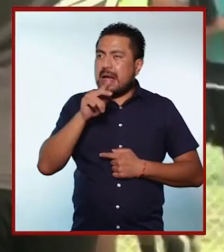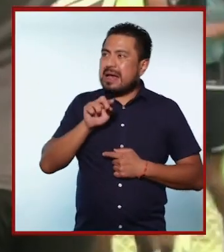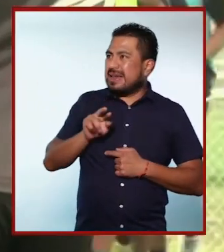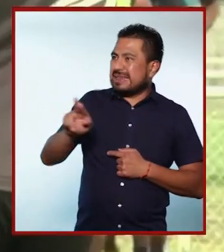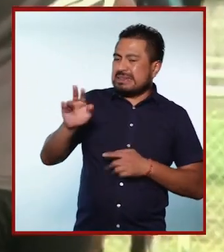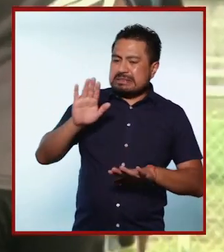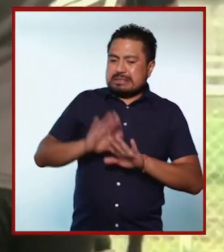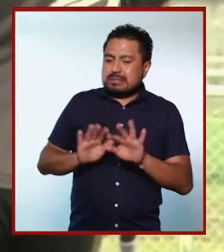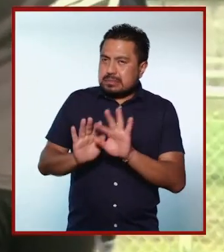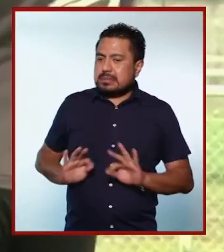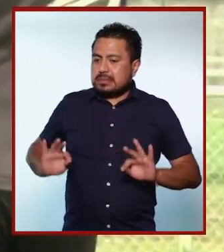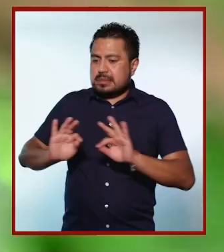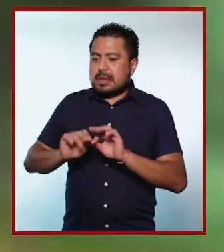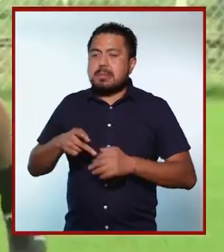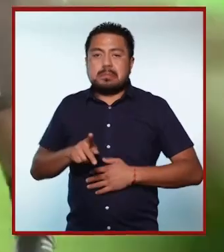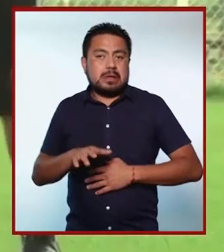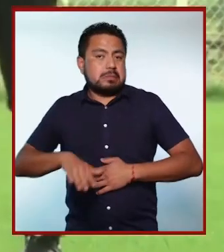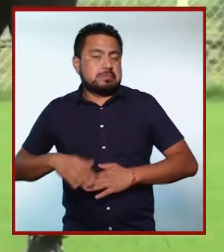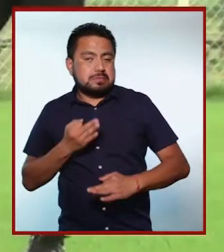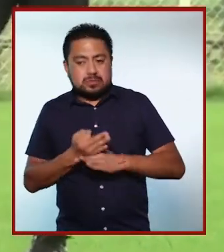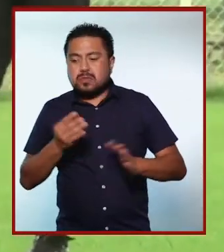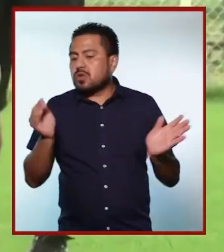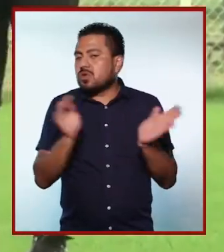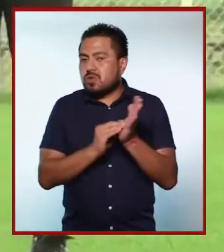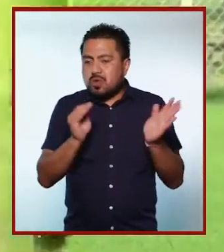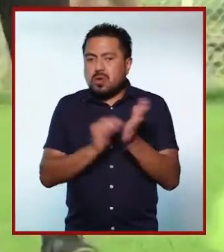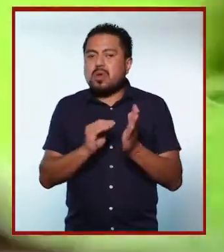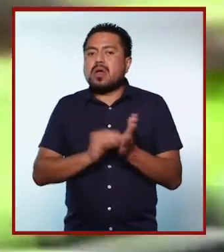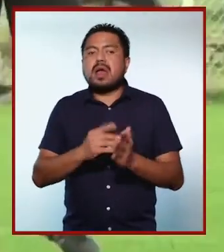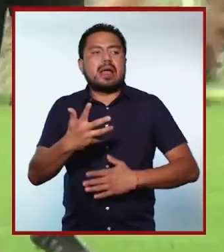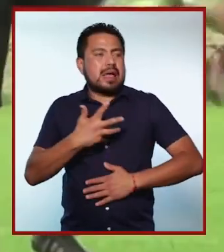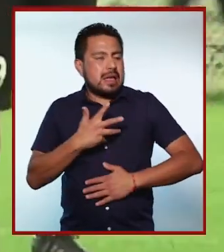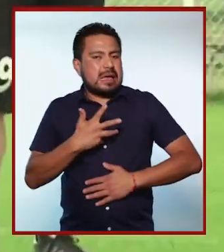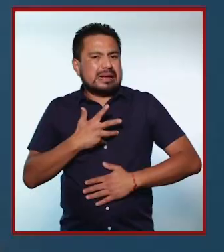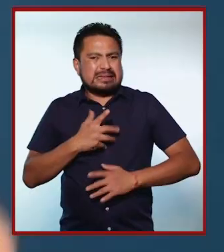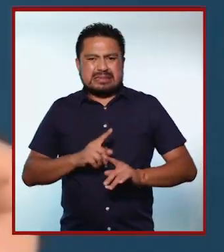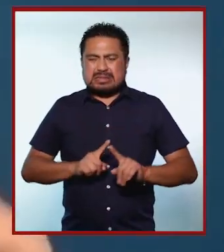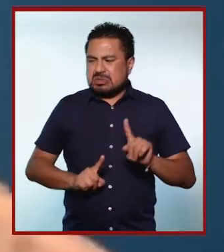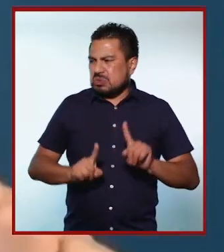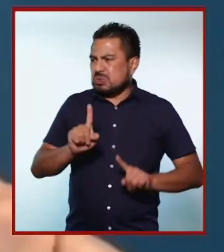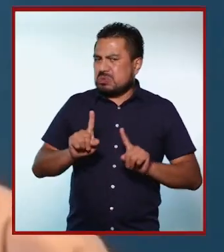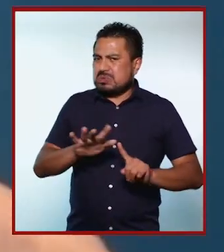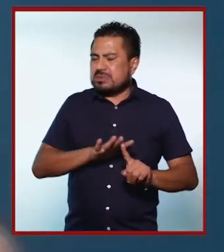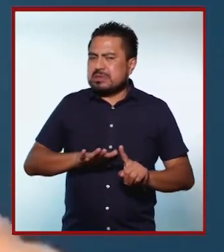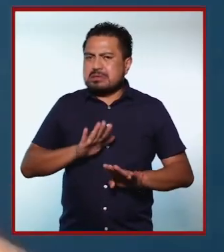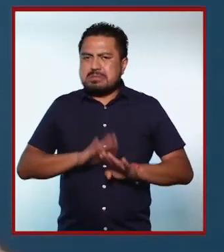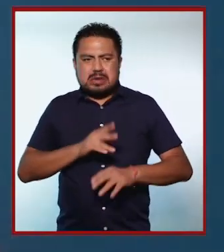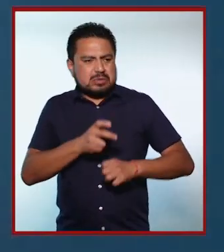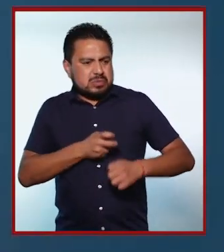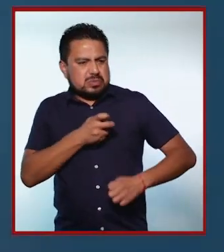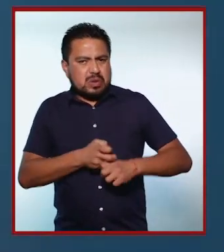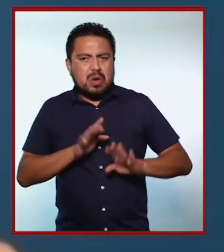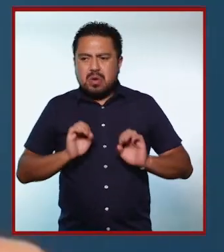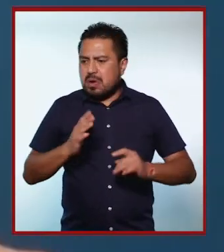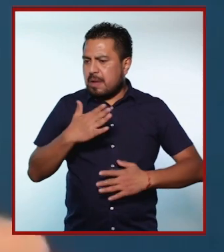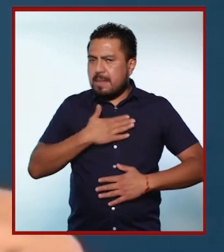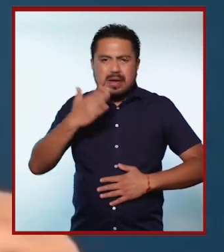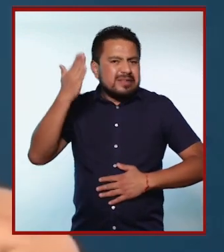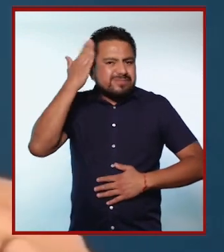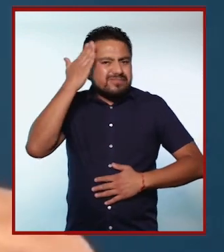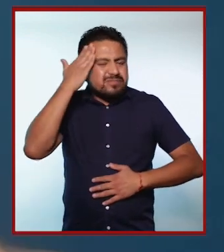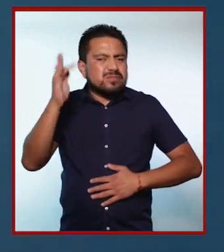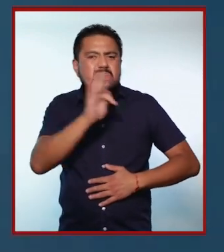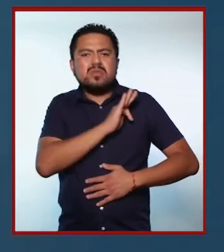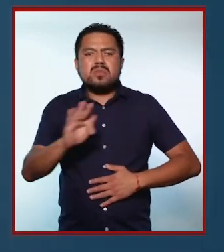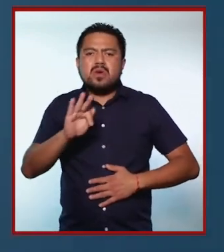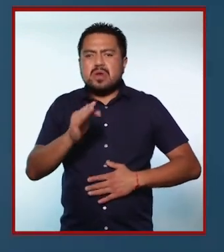imágenes muy significativas. Sin embargo, todavía existen estas pequeñas dudas de nuestro rendimiento o de nuestra